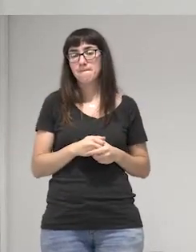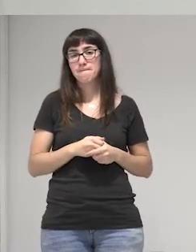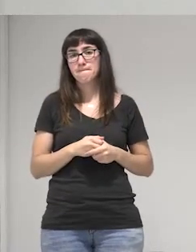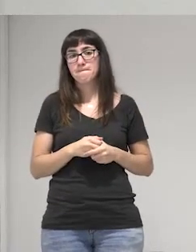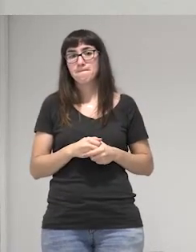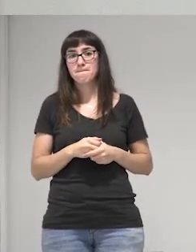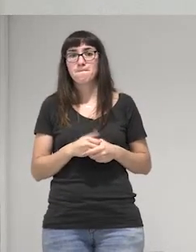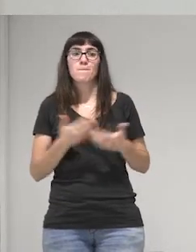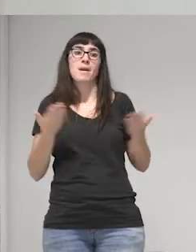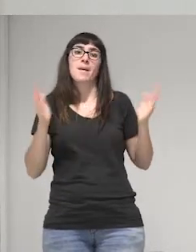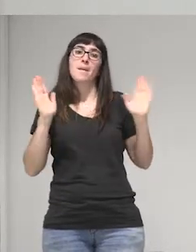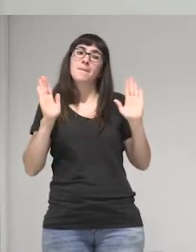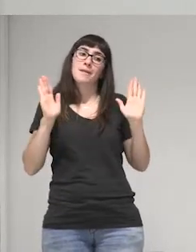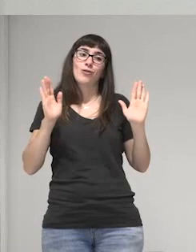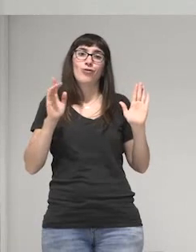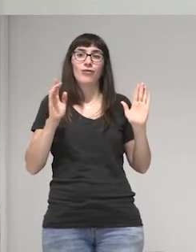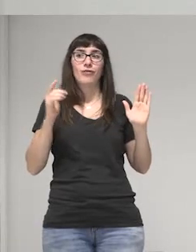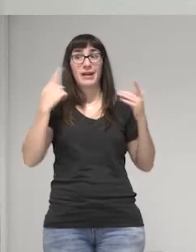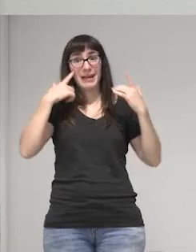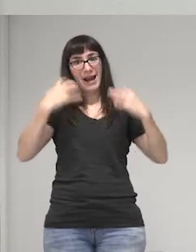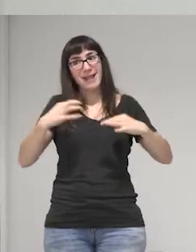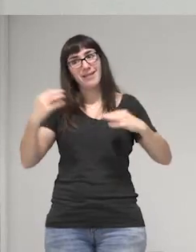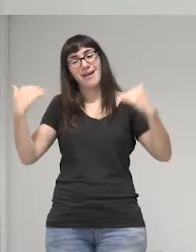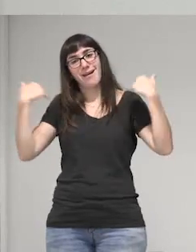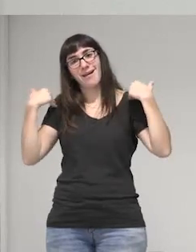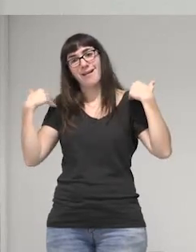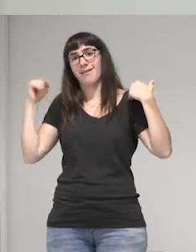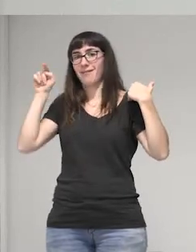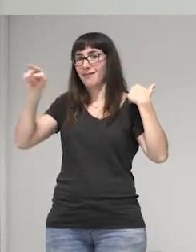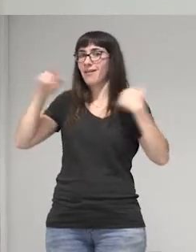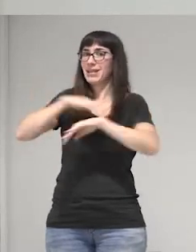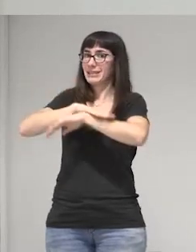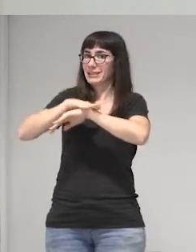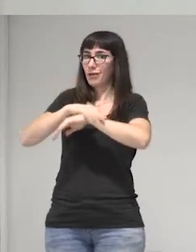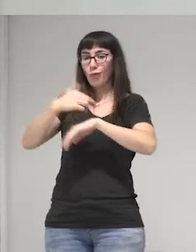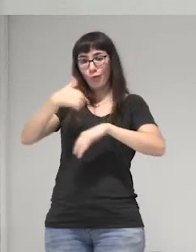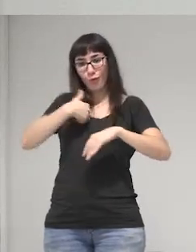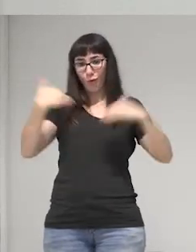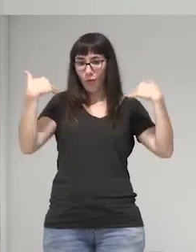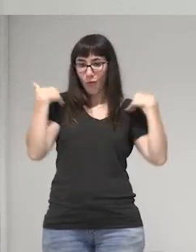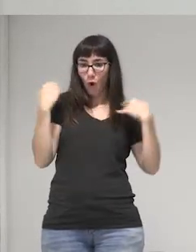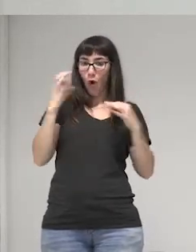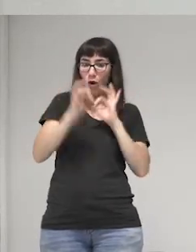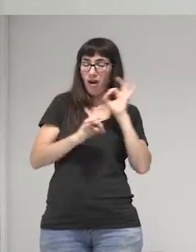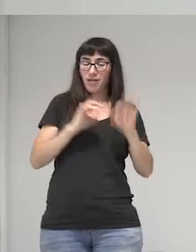pero esa responsabilidad del Estado no mía ni de la organización